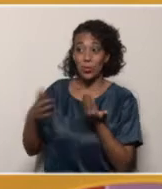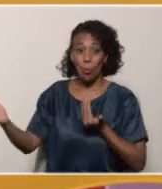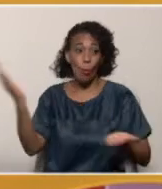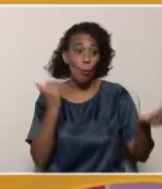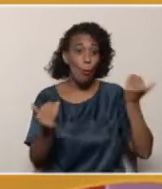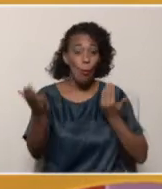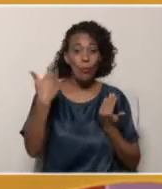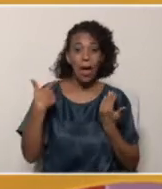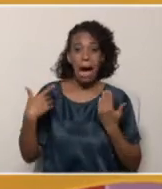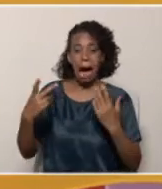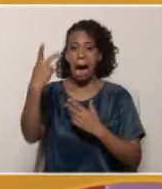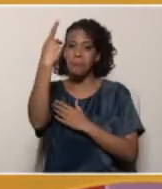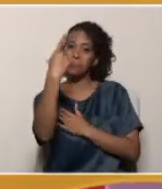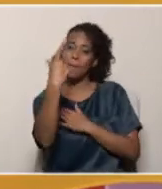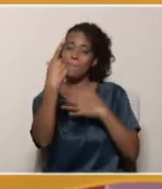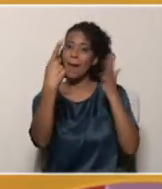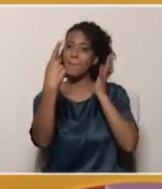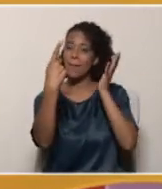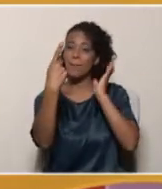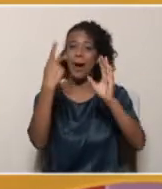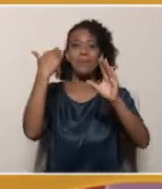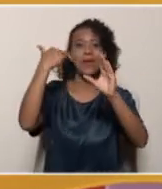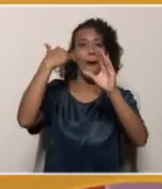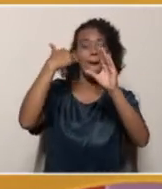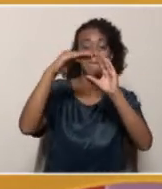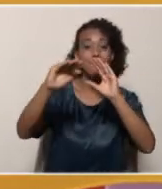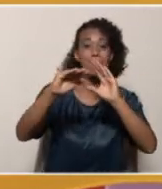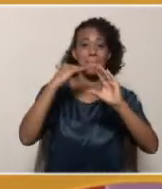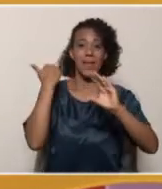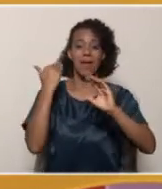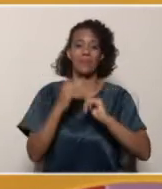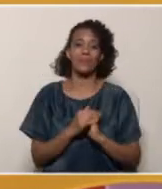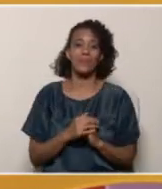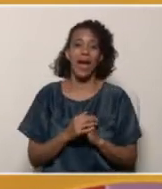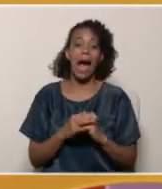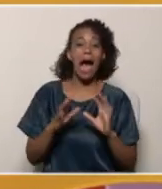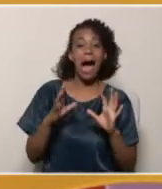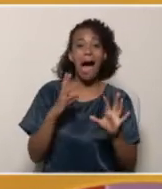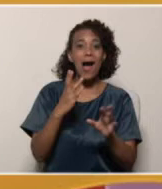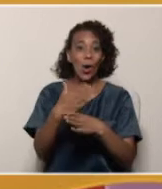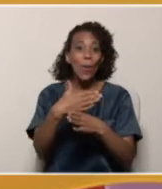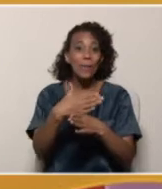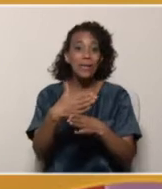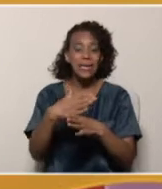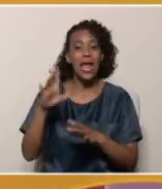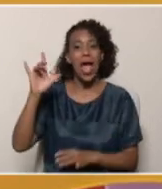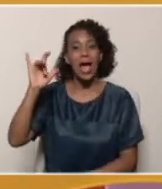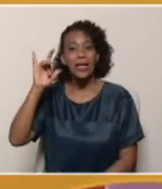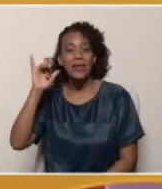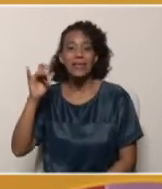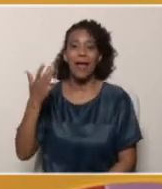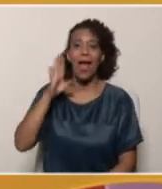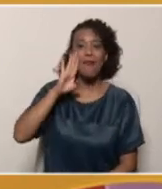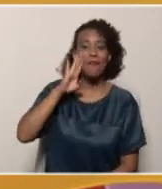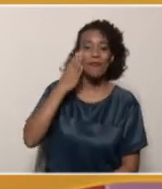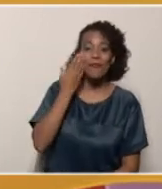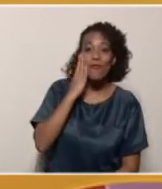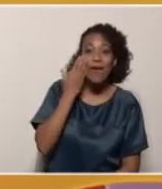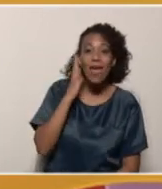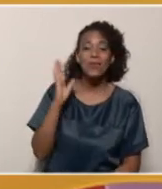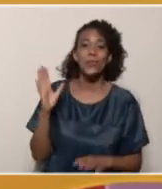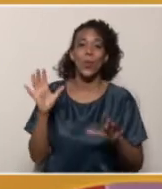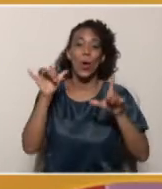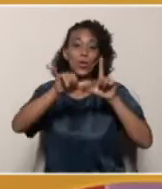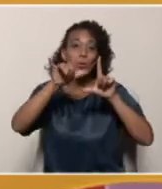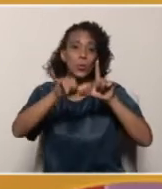dentro de cada una de las actividades y, por supuesto, compartirlo a través de las redes sociales y no solamente quede como para una